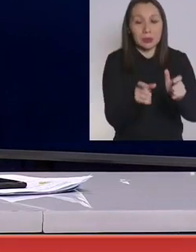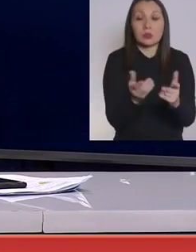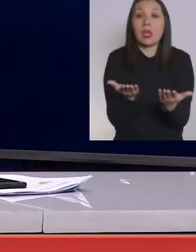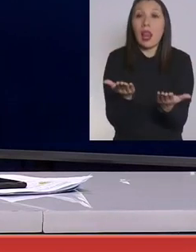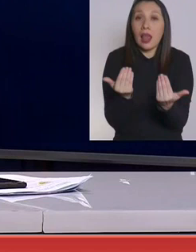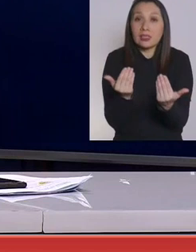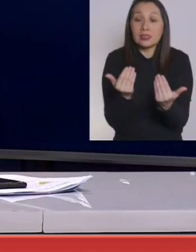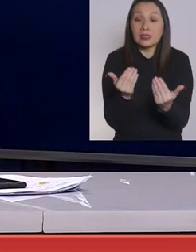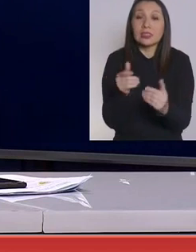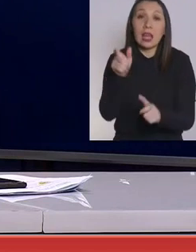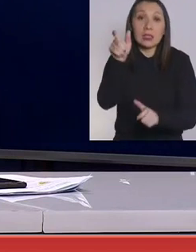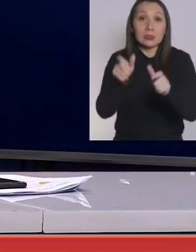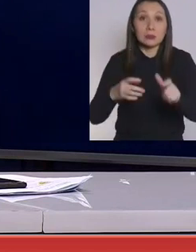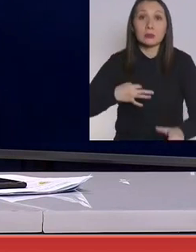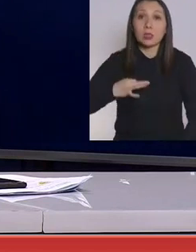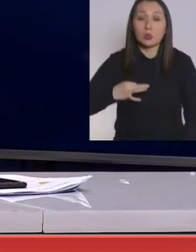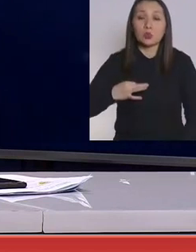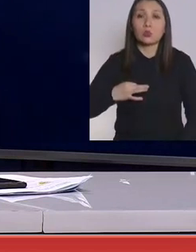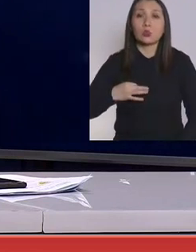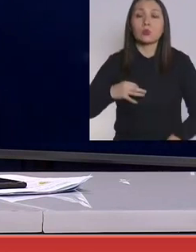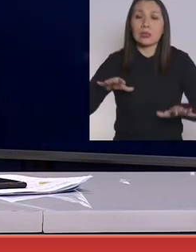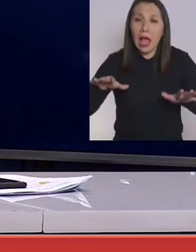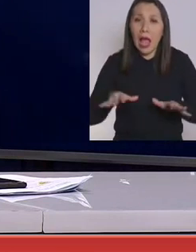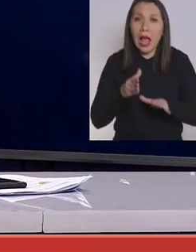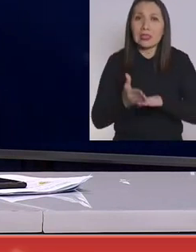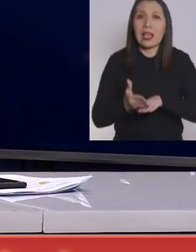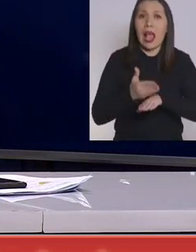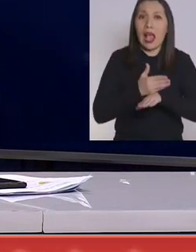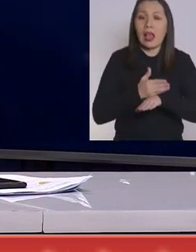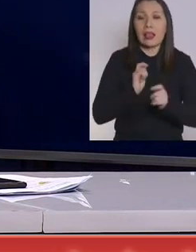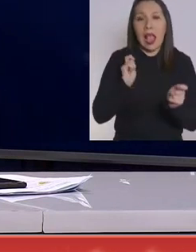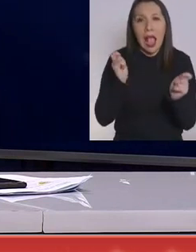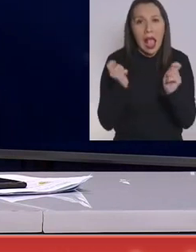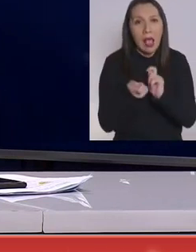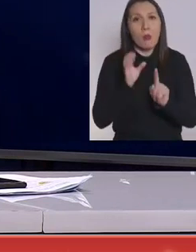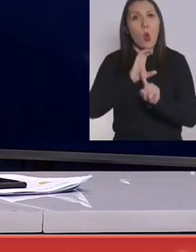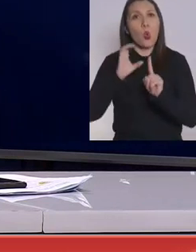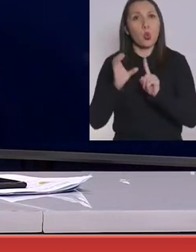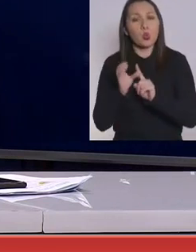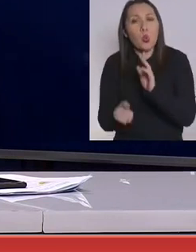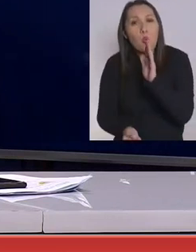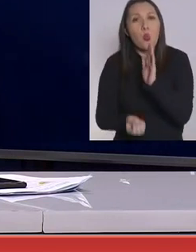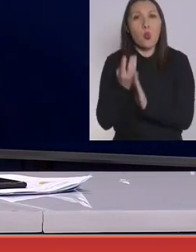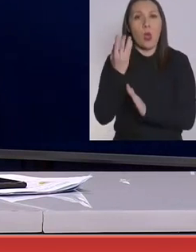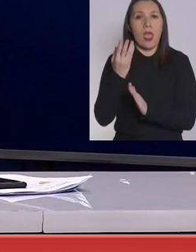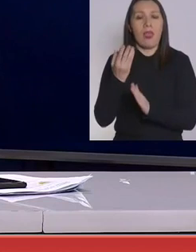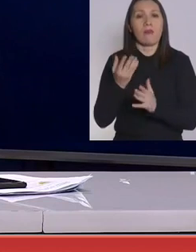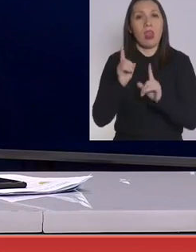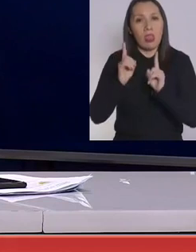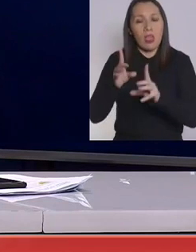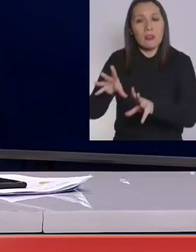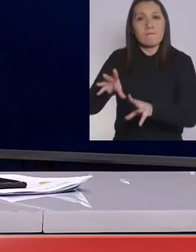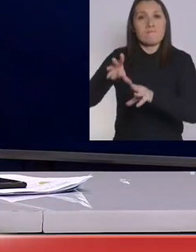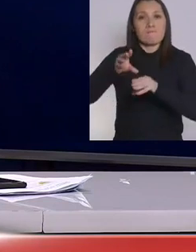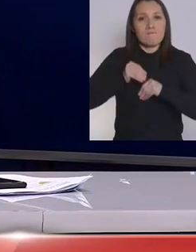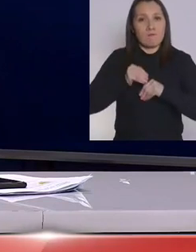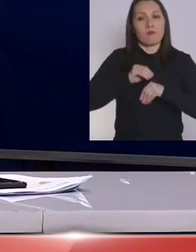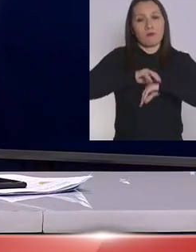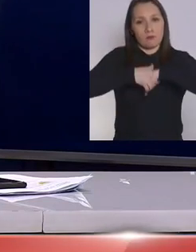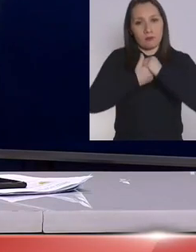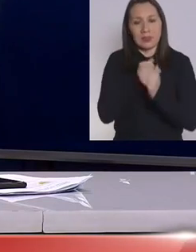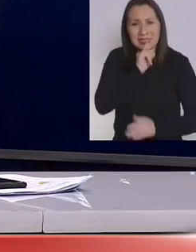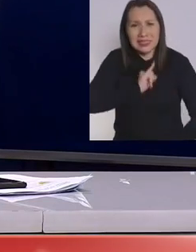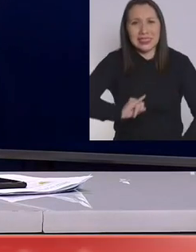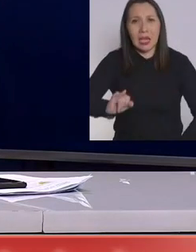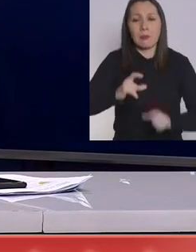Necesitamos que la ciudadanía haga cuanto antes este cambio cultural. Necesitamos que incorpore el lavado frecuente